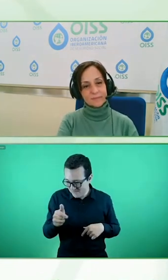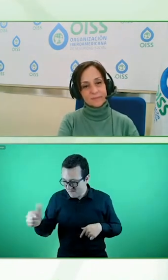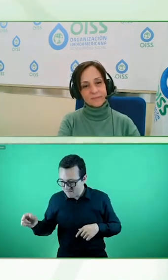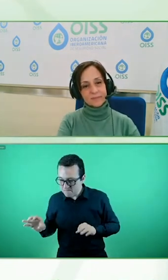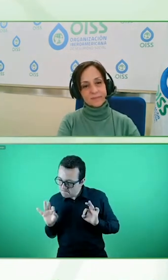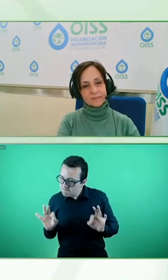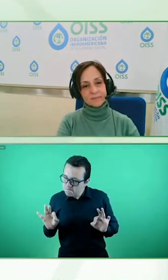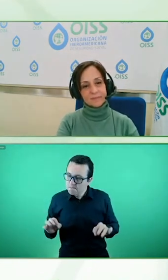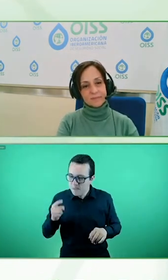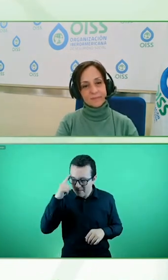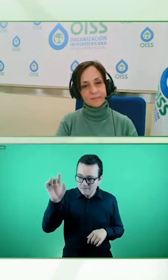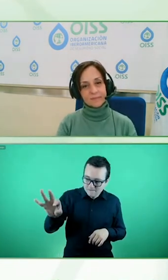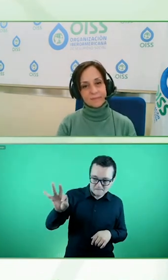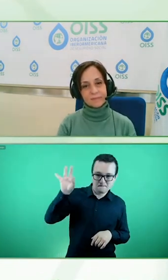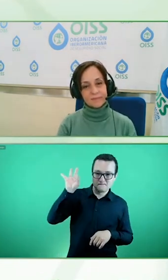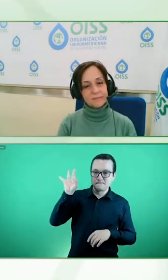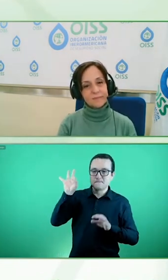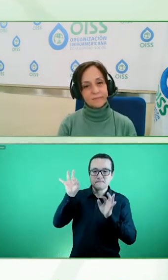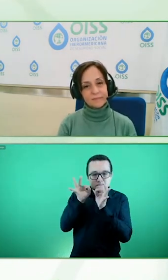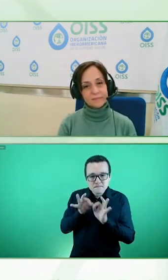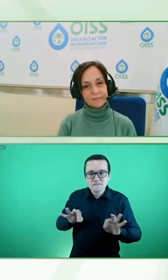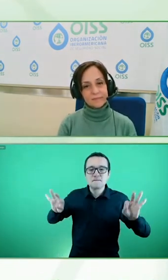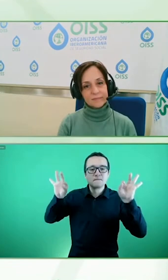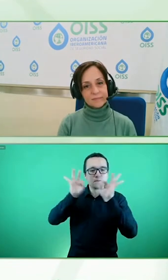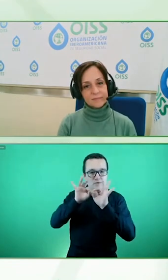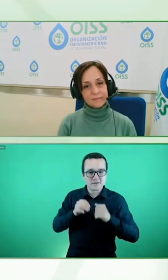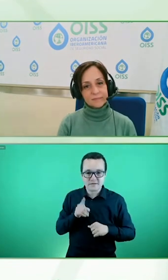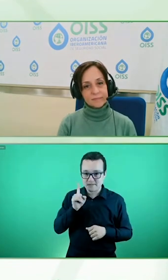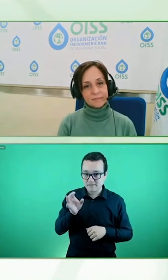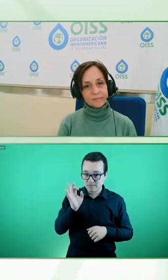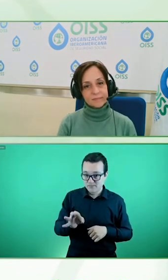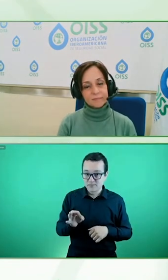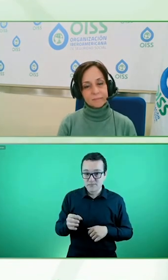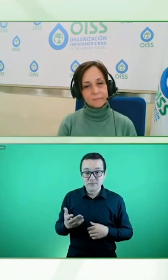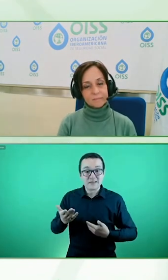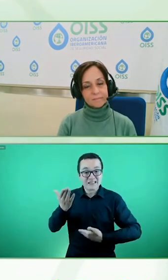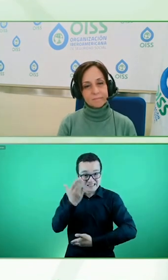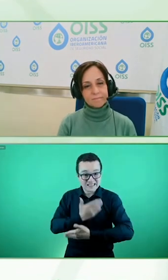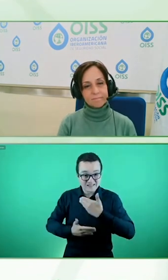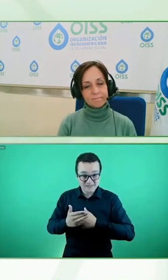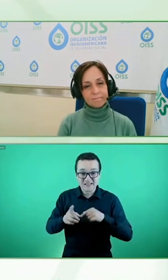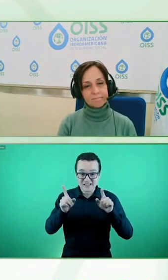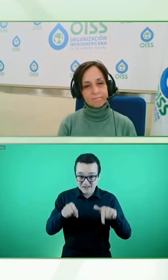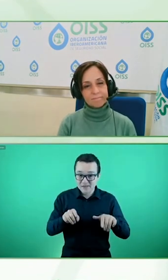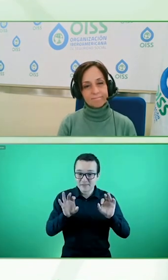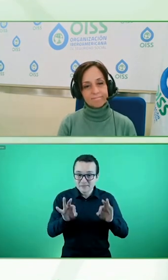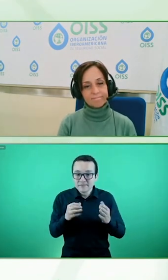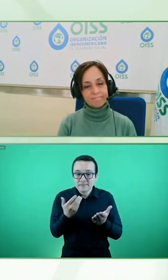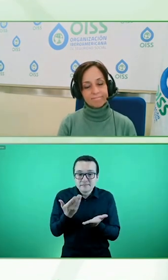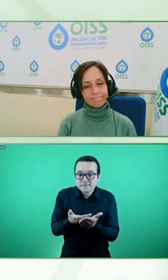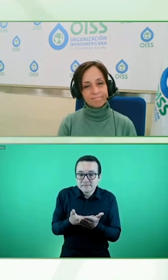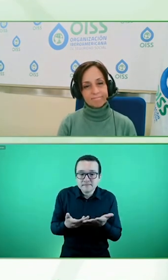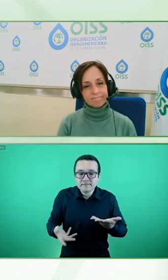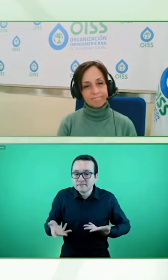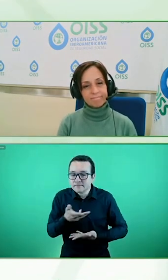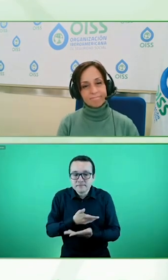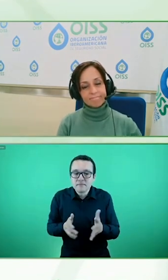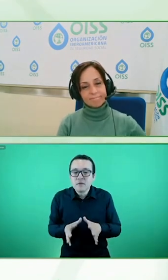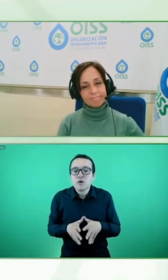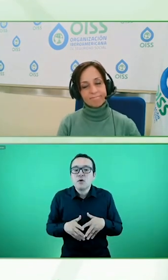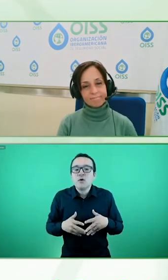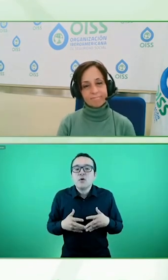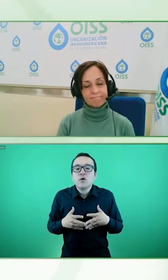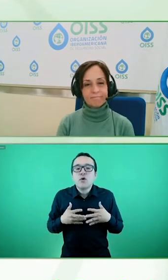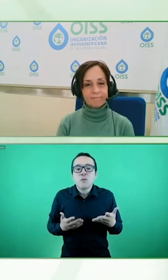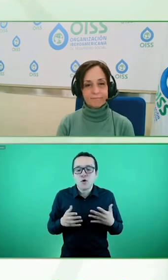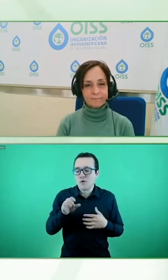que creo que es muy relevante en discapacidad a veces hablamos de silos César hacía un poquito referencia de cómo la discapacidad va como el